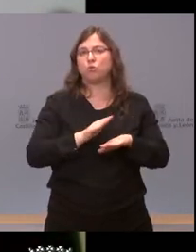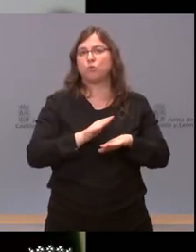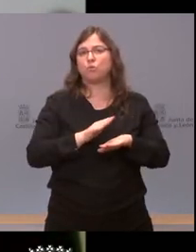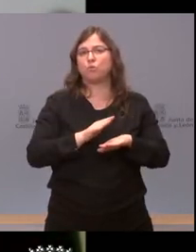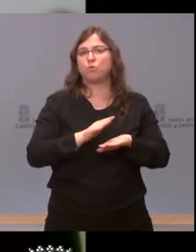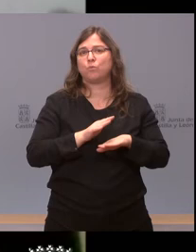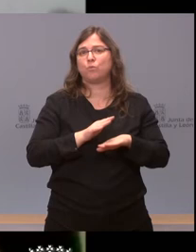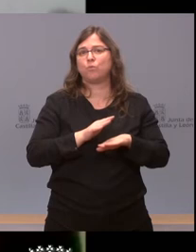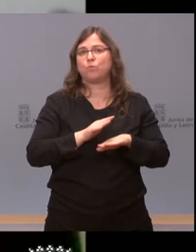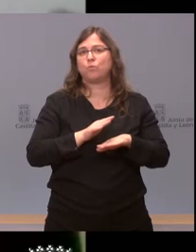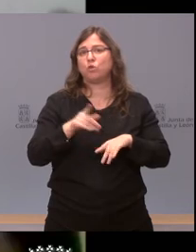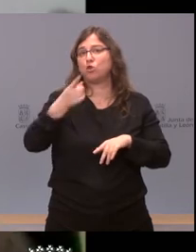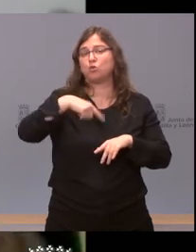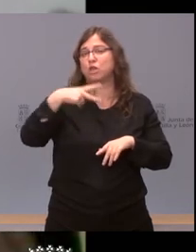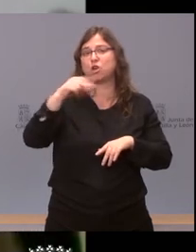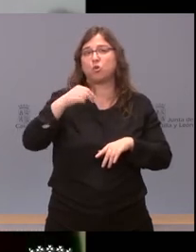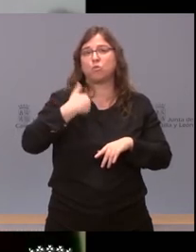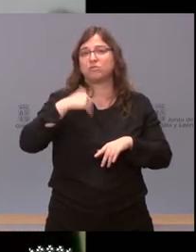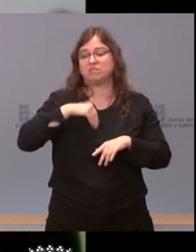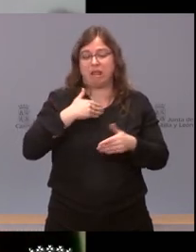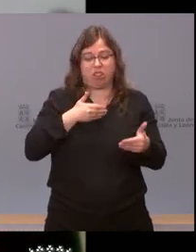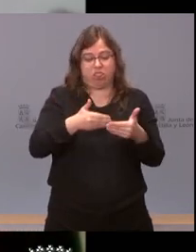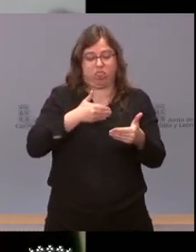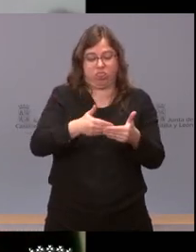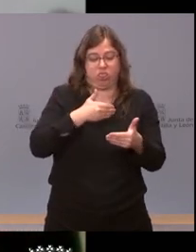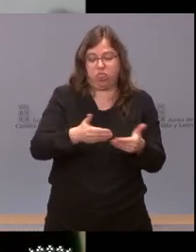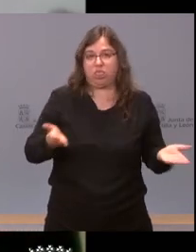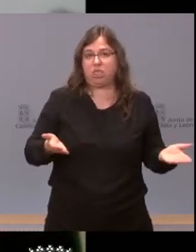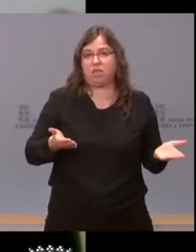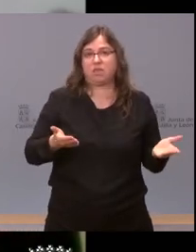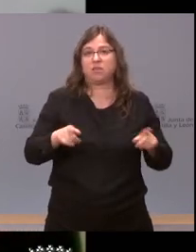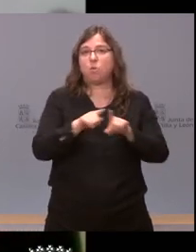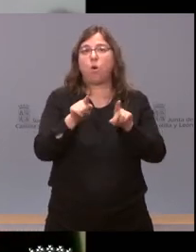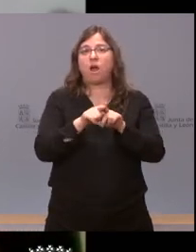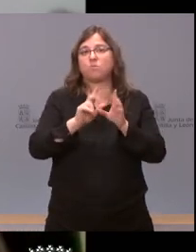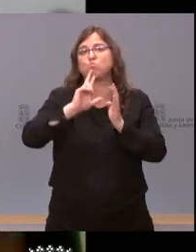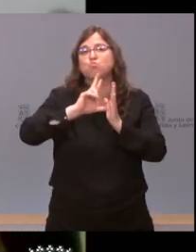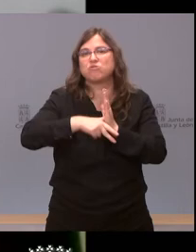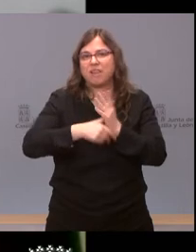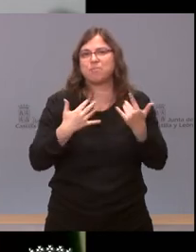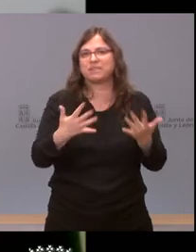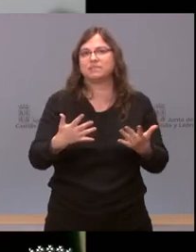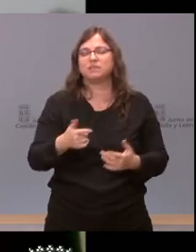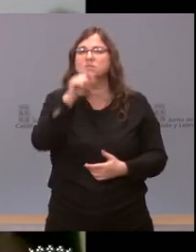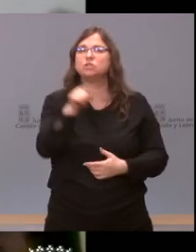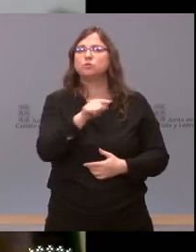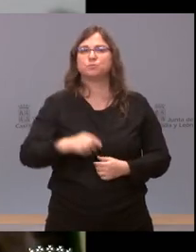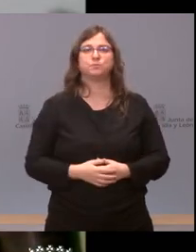porque ya está aquí la semana santa y era y era demasiado demasiado apresurado gracias